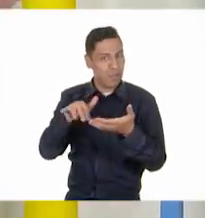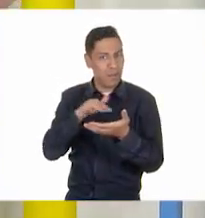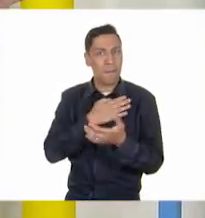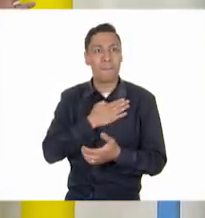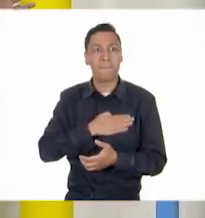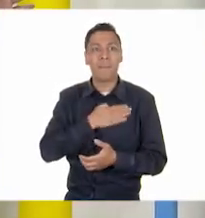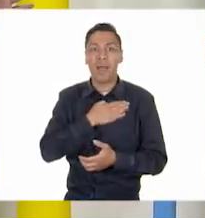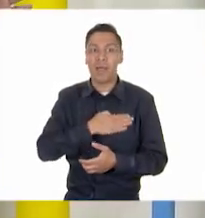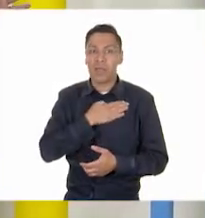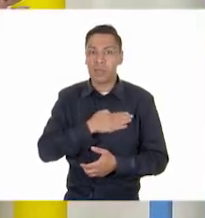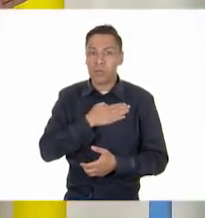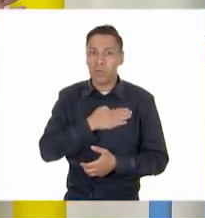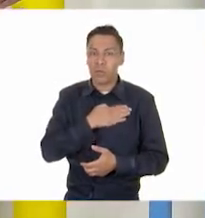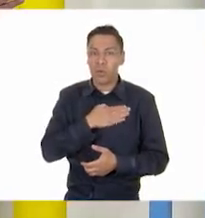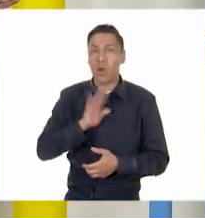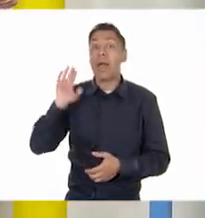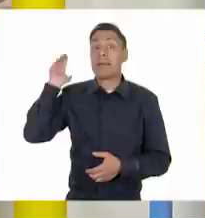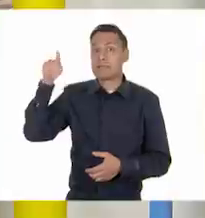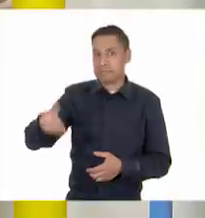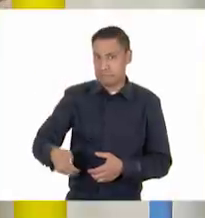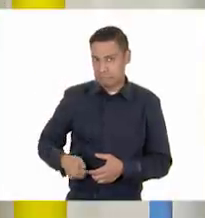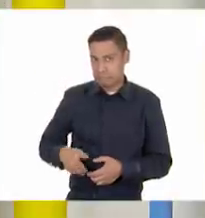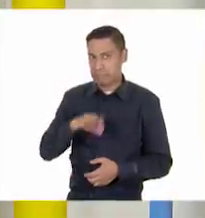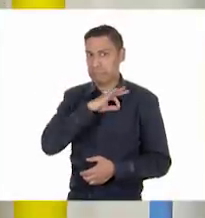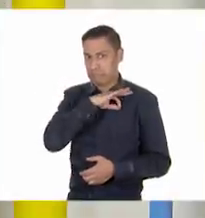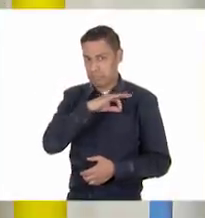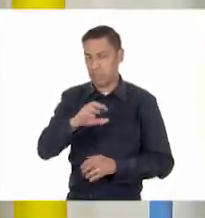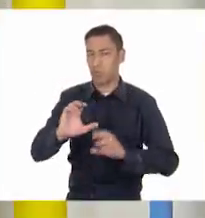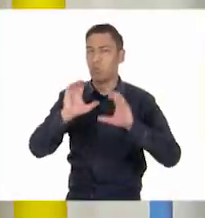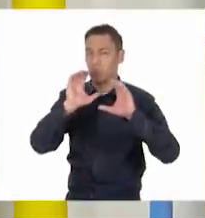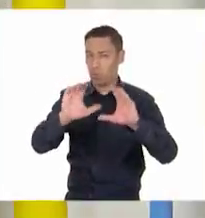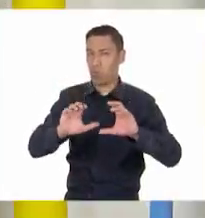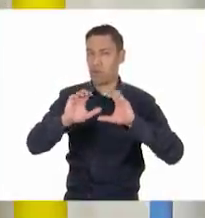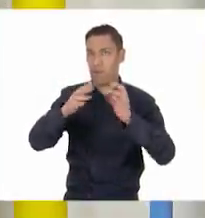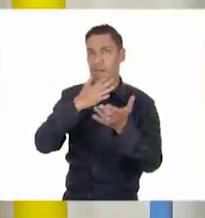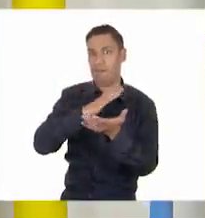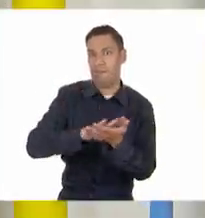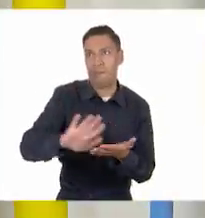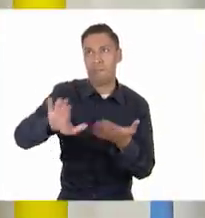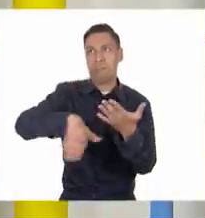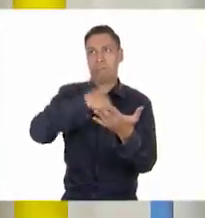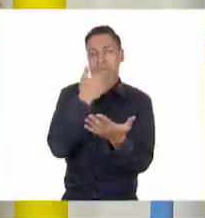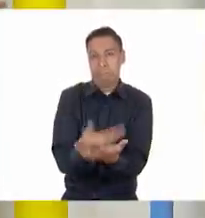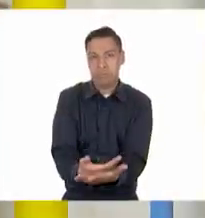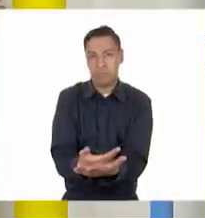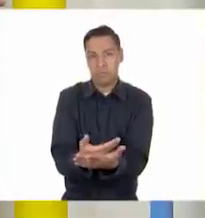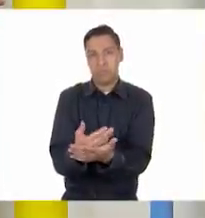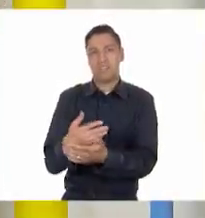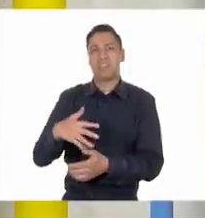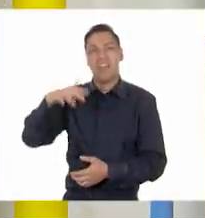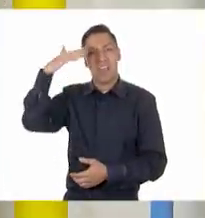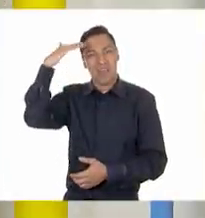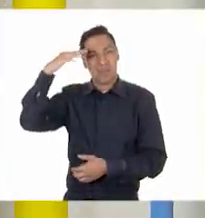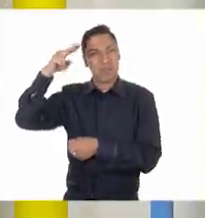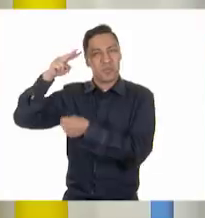puede ser un lugar donde se dan muchos accidentes, así que hay que hacerlo primero bajo la supervisión de un adulto y poco a